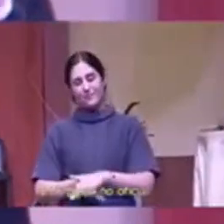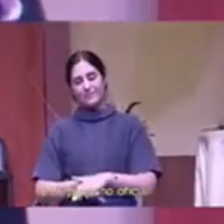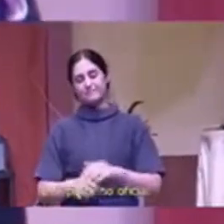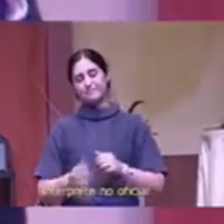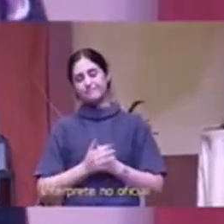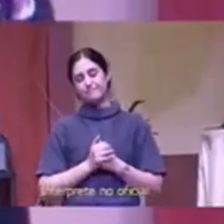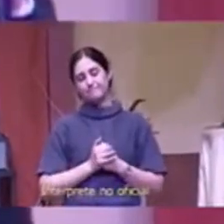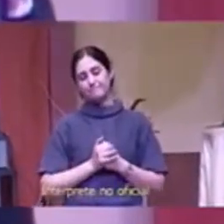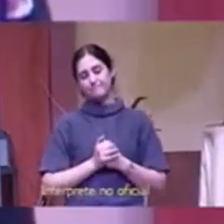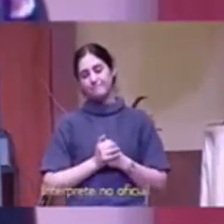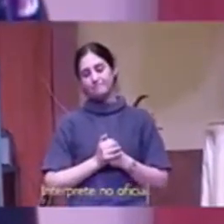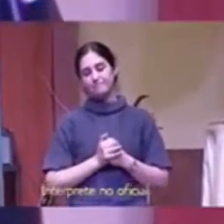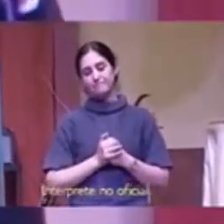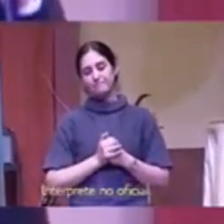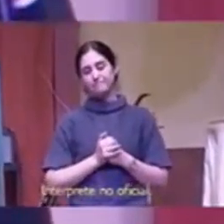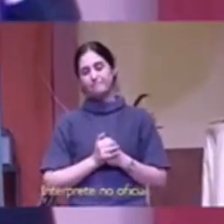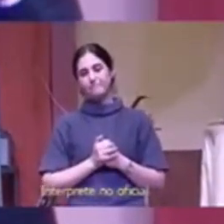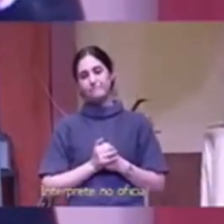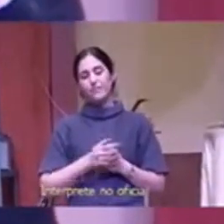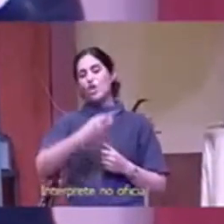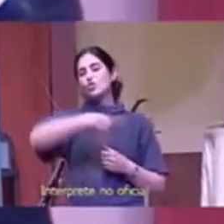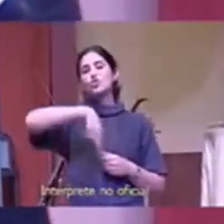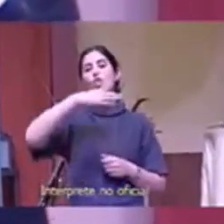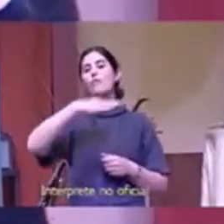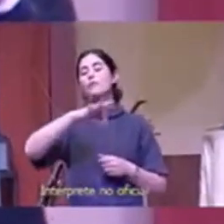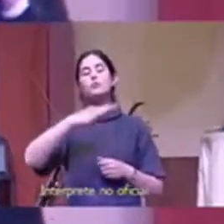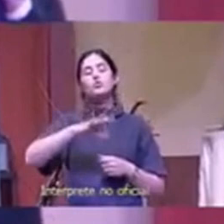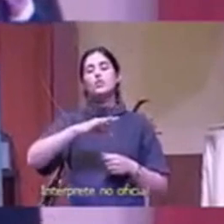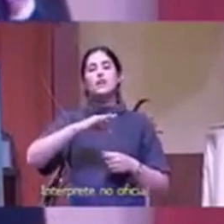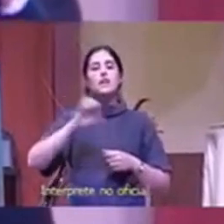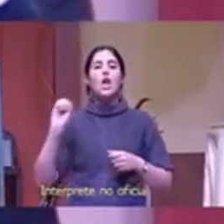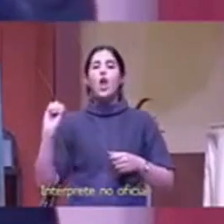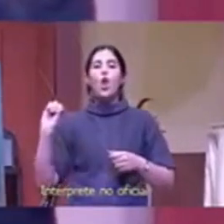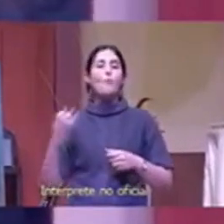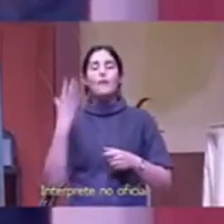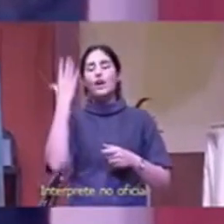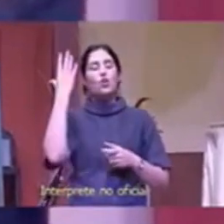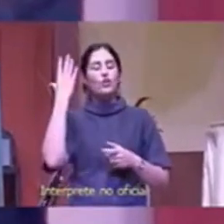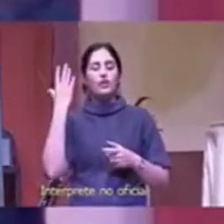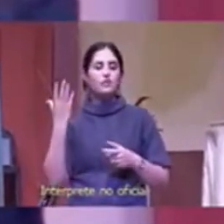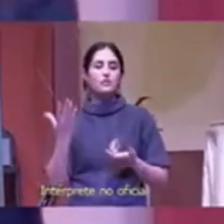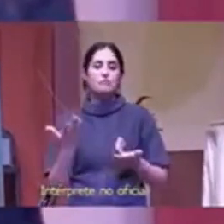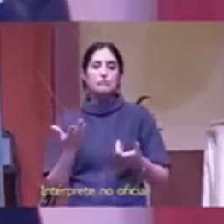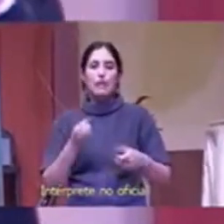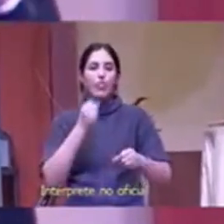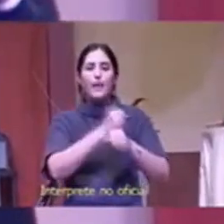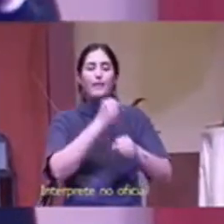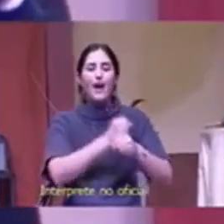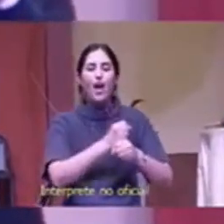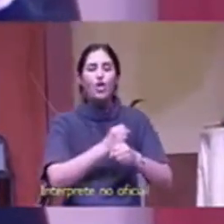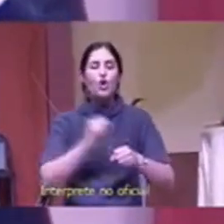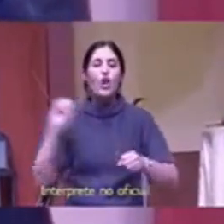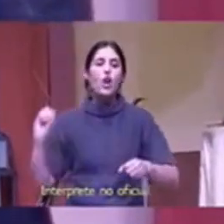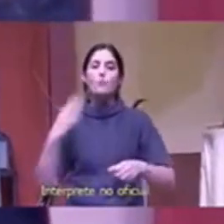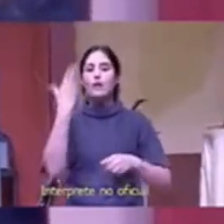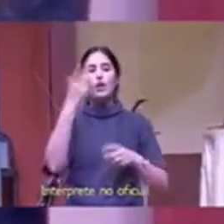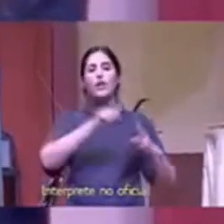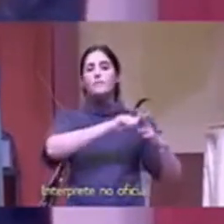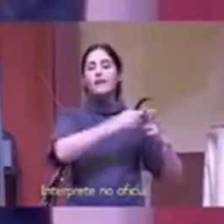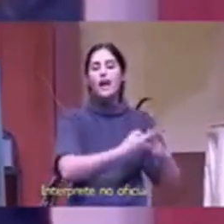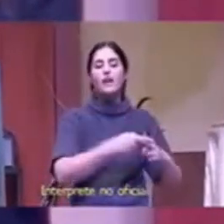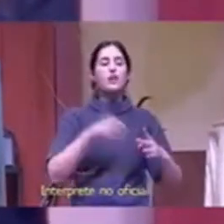los cristianos los tienen que ser los mejores plomeros los mejores mecánicos los mejores eruditos